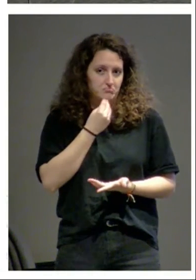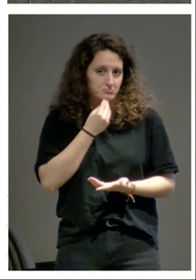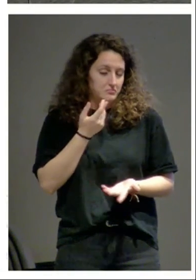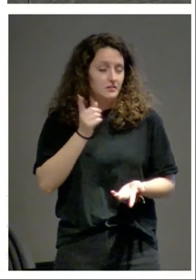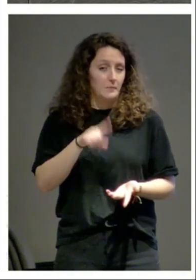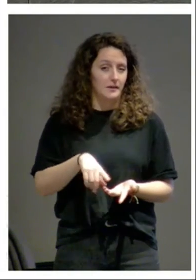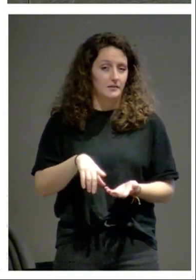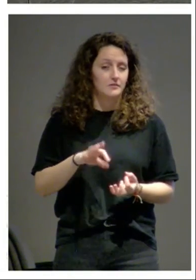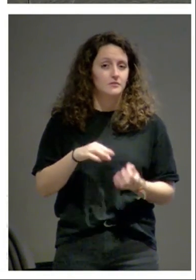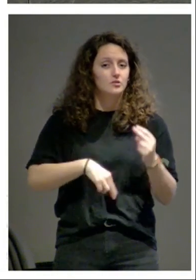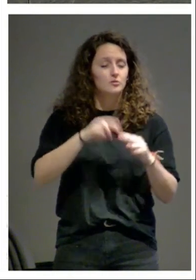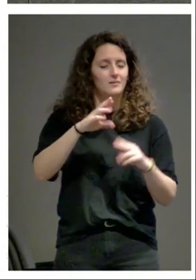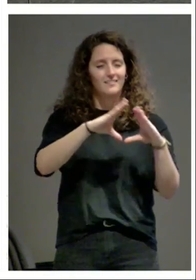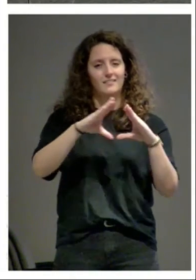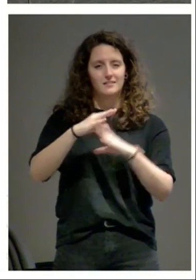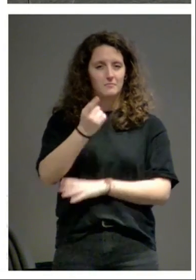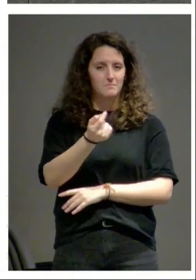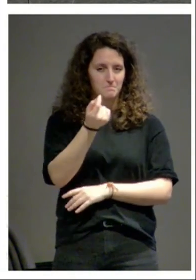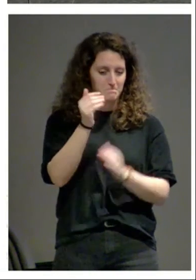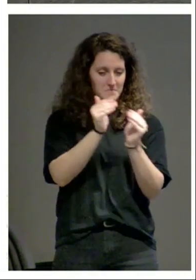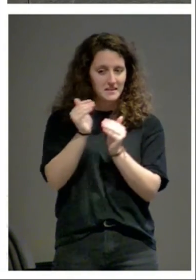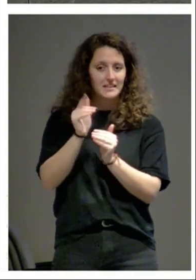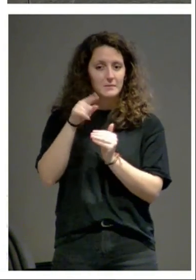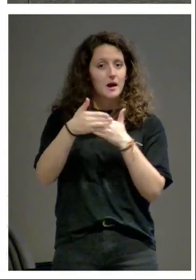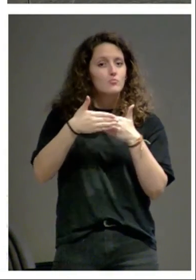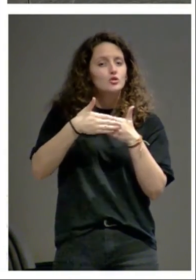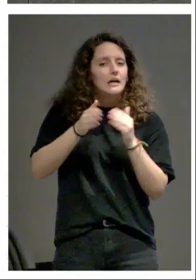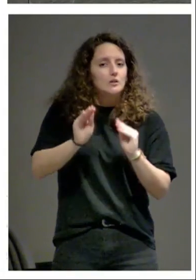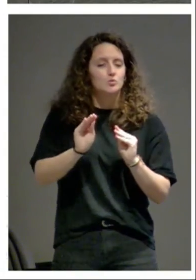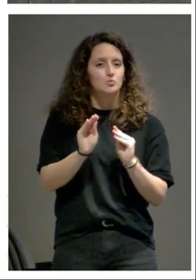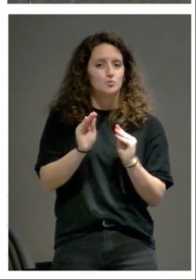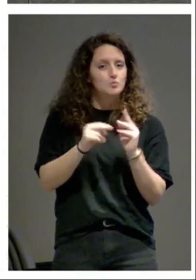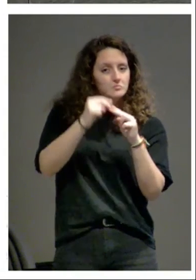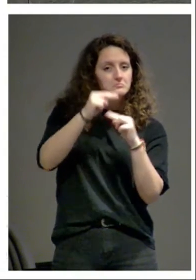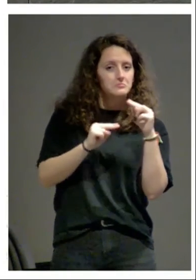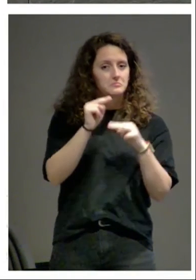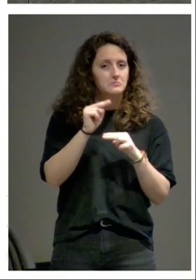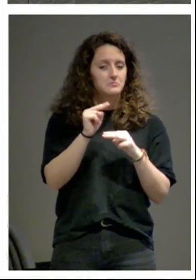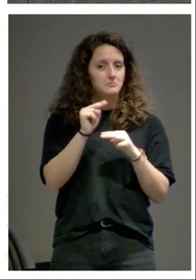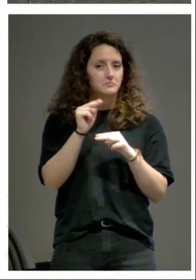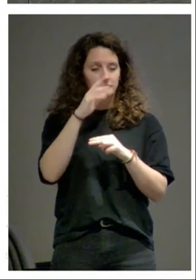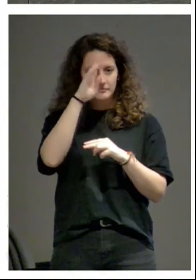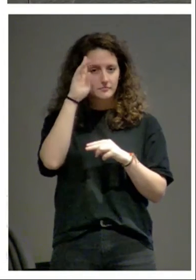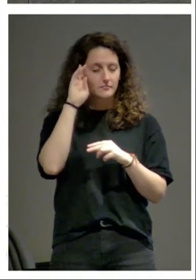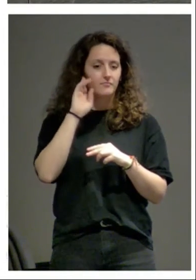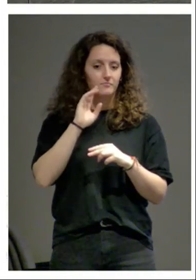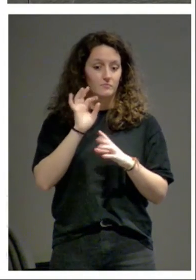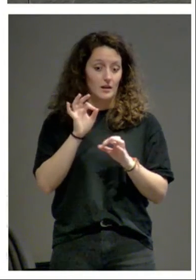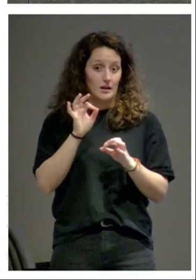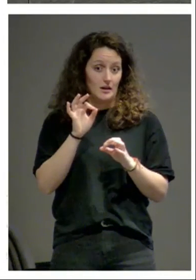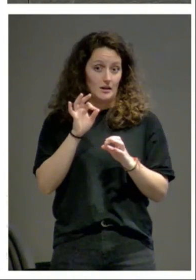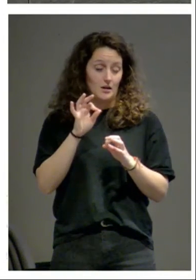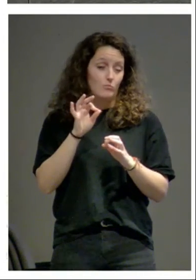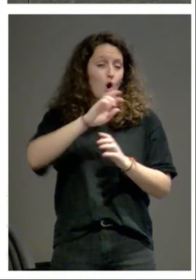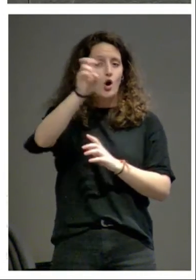construyen pequeñas iglesias y hacen su portadita su portadita que a través de las sucesivas